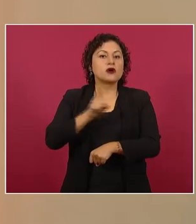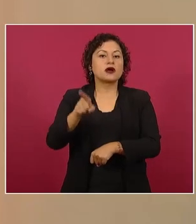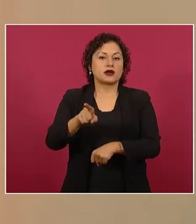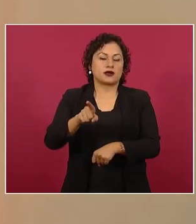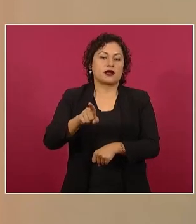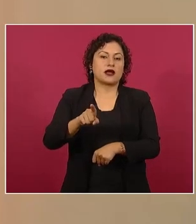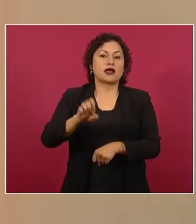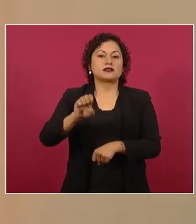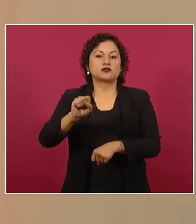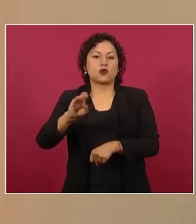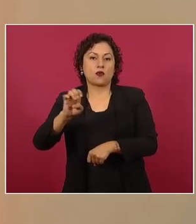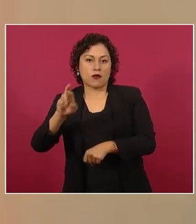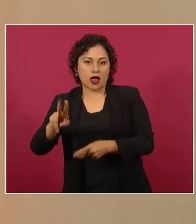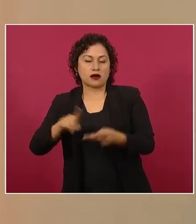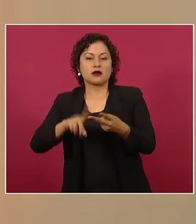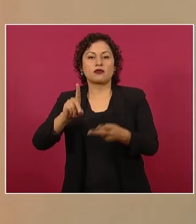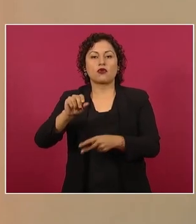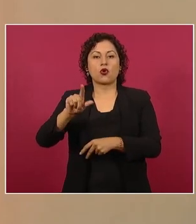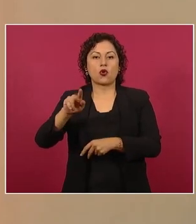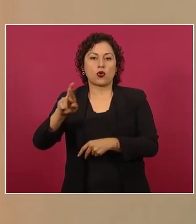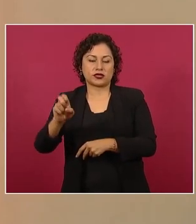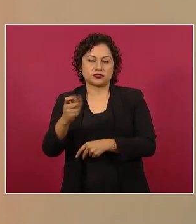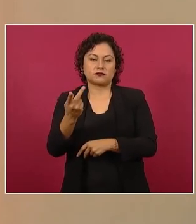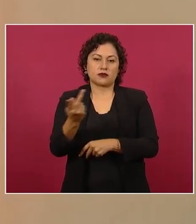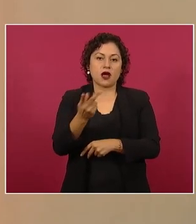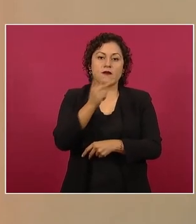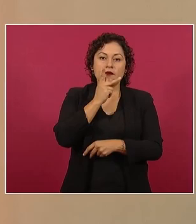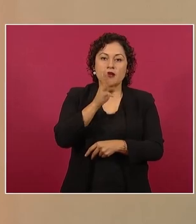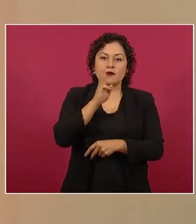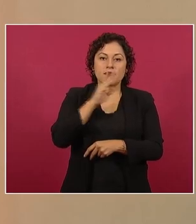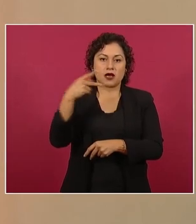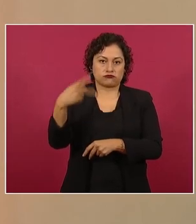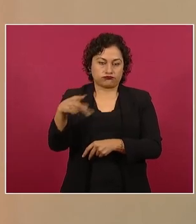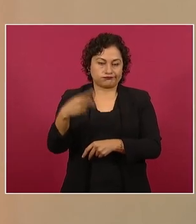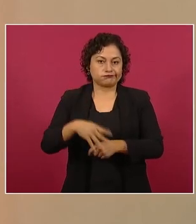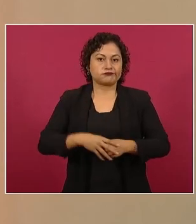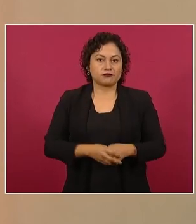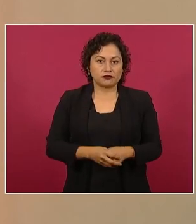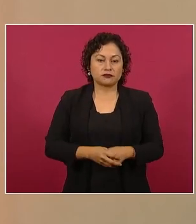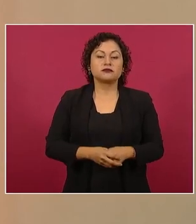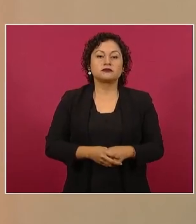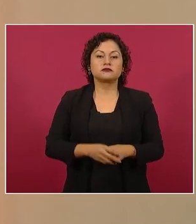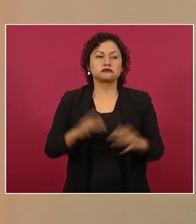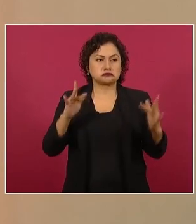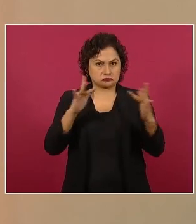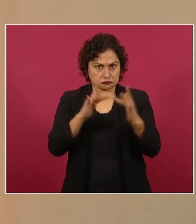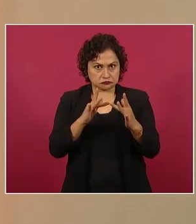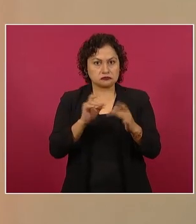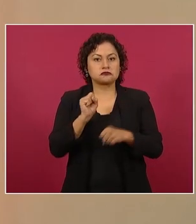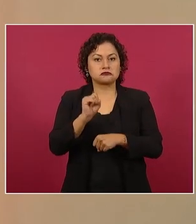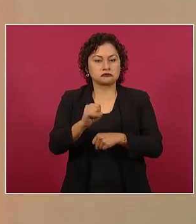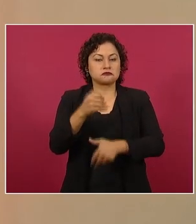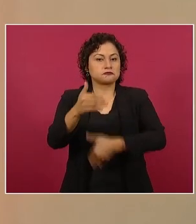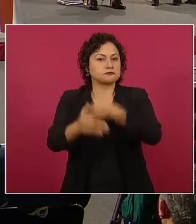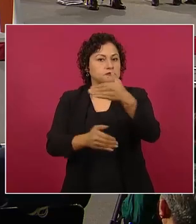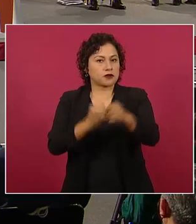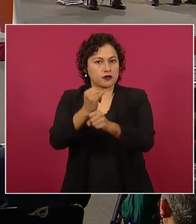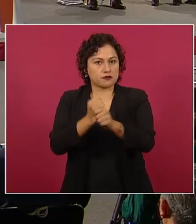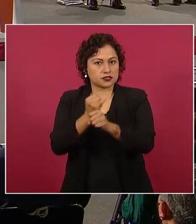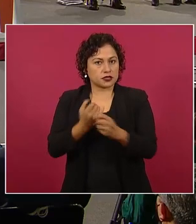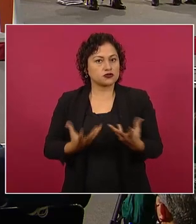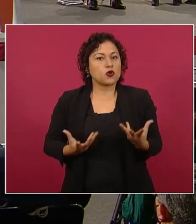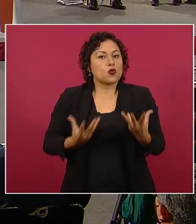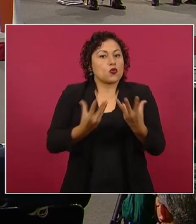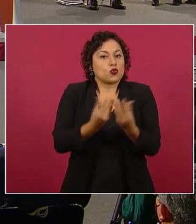y la señora Dolores y se va a dar continuidad al proceso de investigación conjuntamente con el gobierno estatal, la